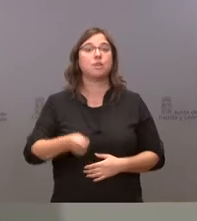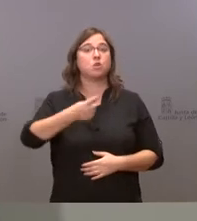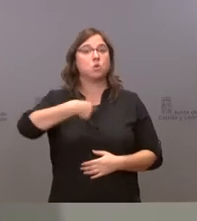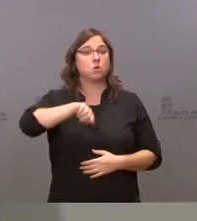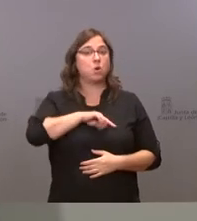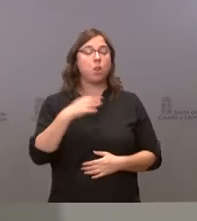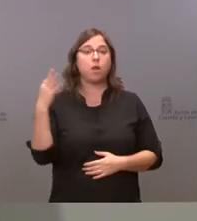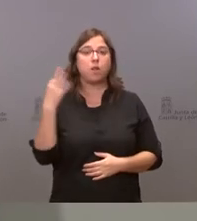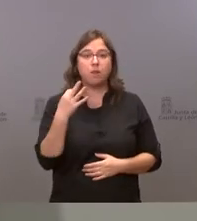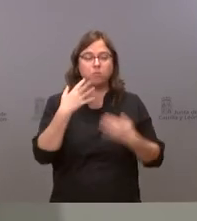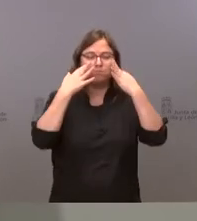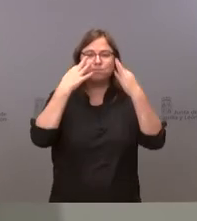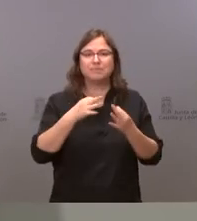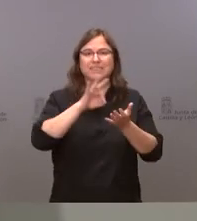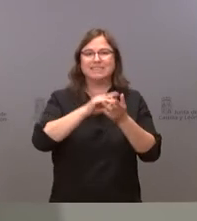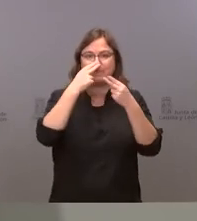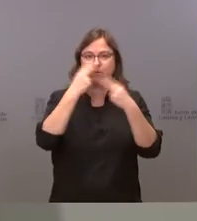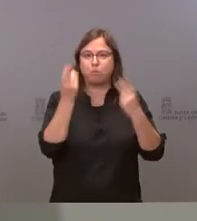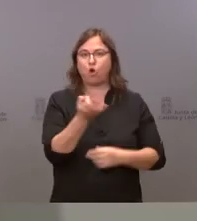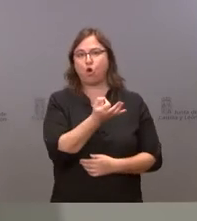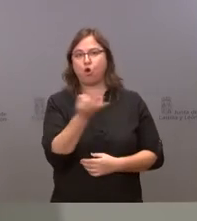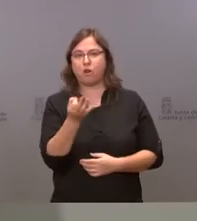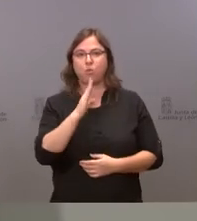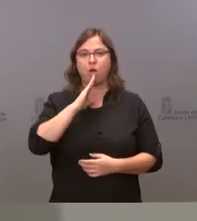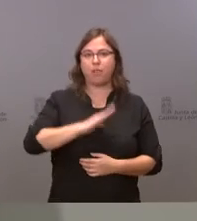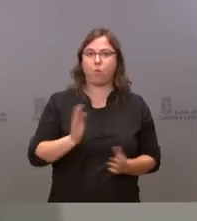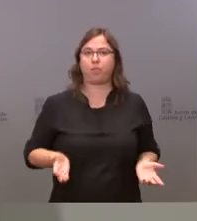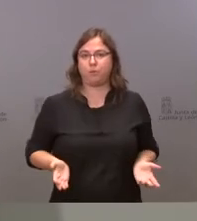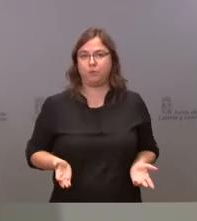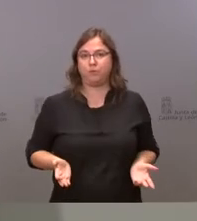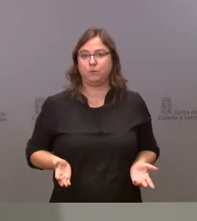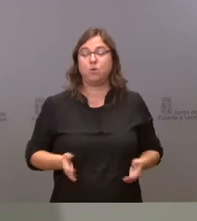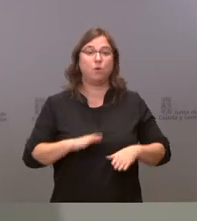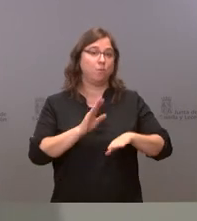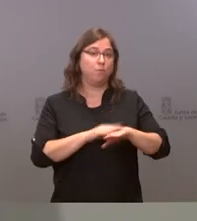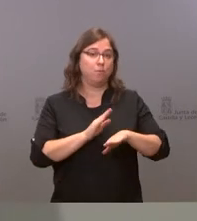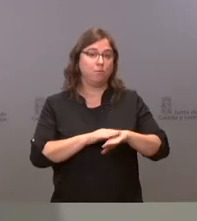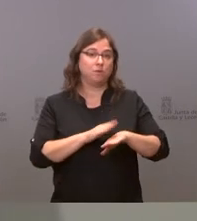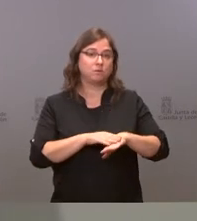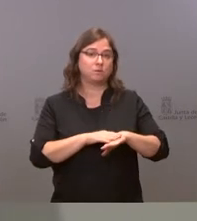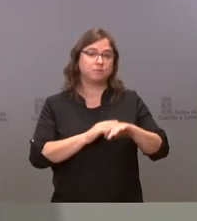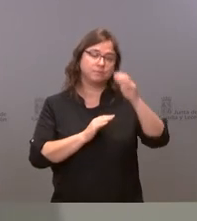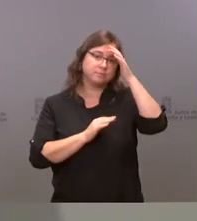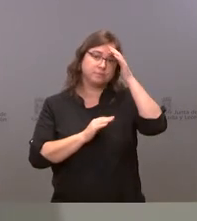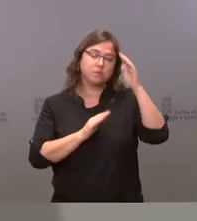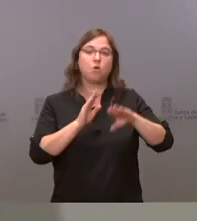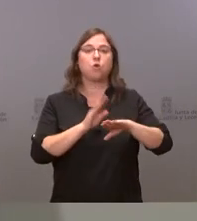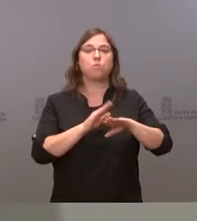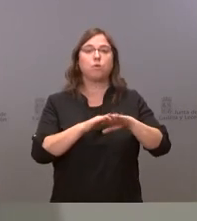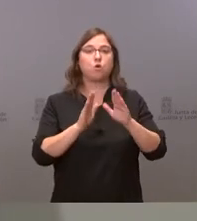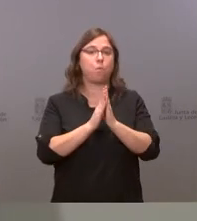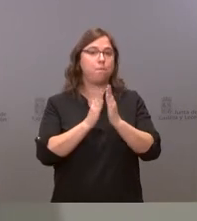intentar garantizar unos servicios públicos lo más correctos y adecuados posibles por eso lo que incluyen los pliegos de